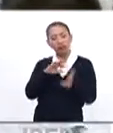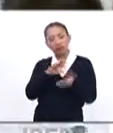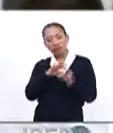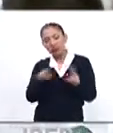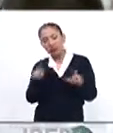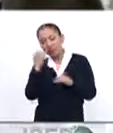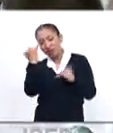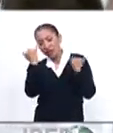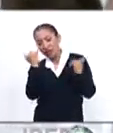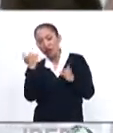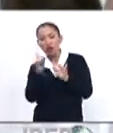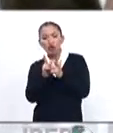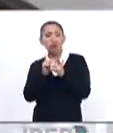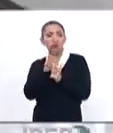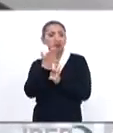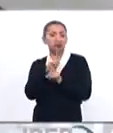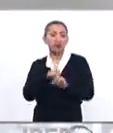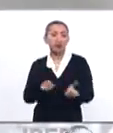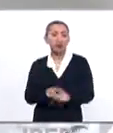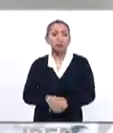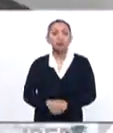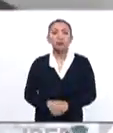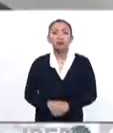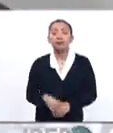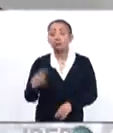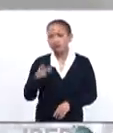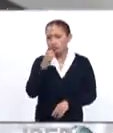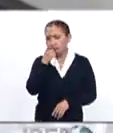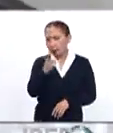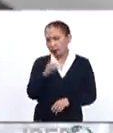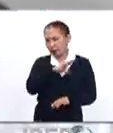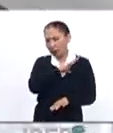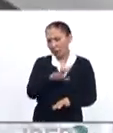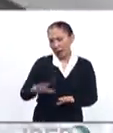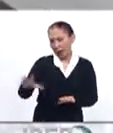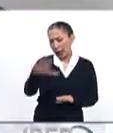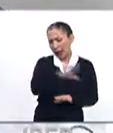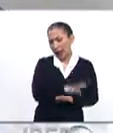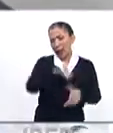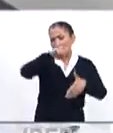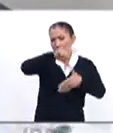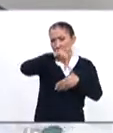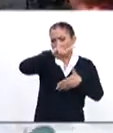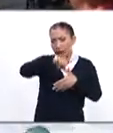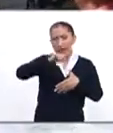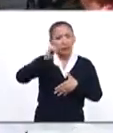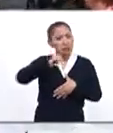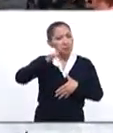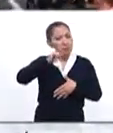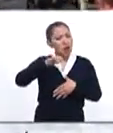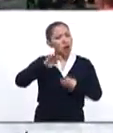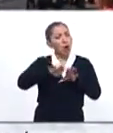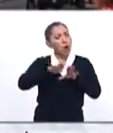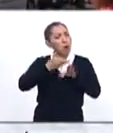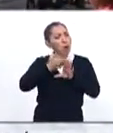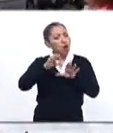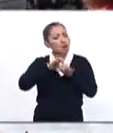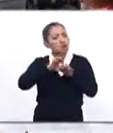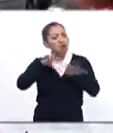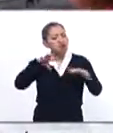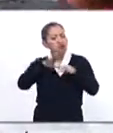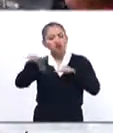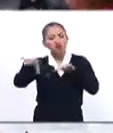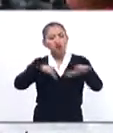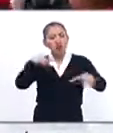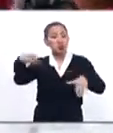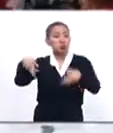bipartidista tradicional. Entonces, yo te diría que en términos generales, América Latina siempre ha caminado de manera muy dividida y